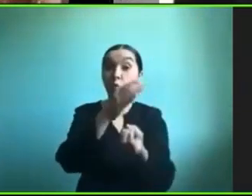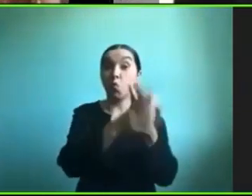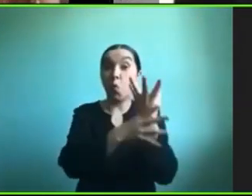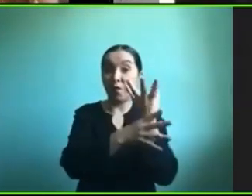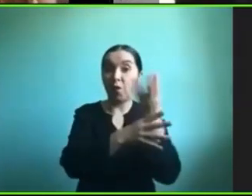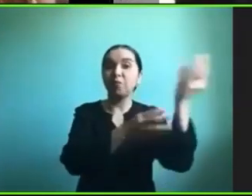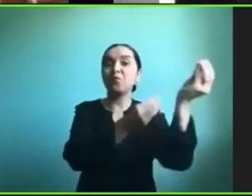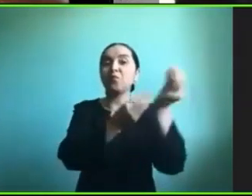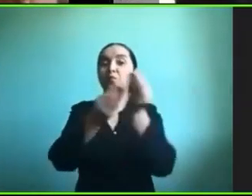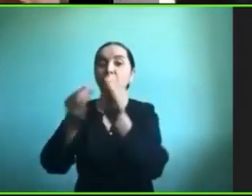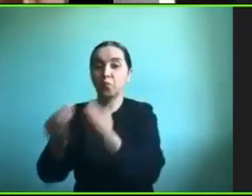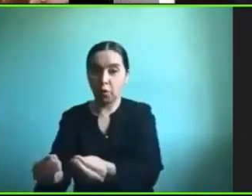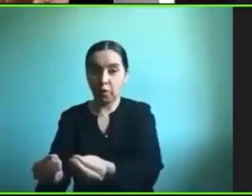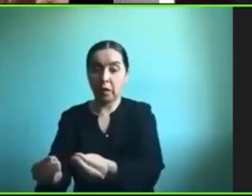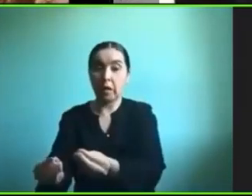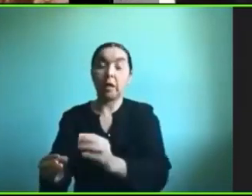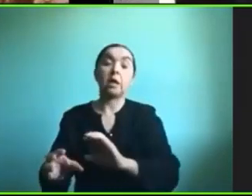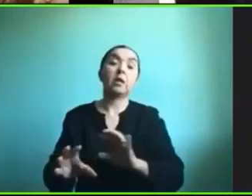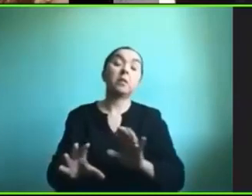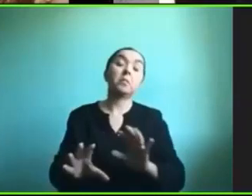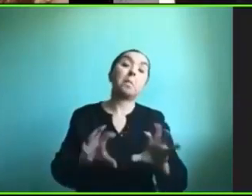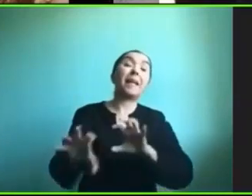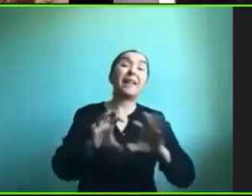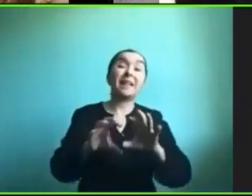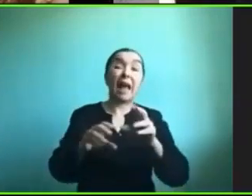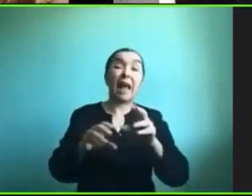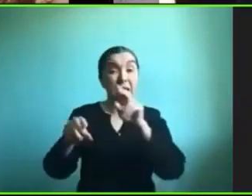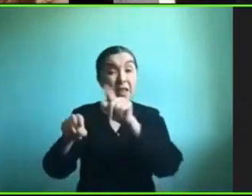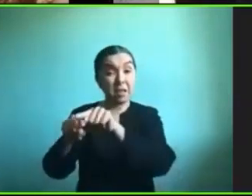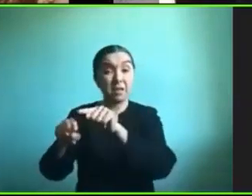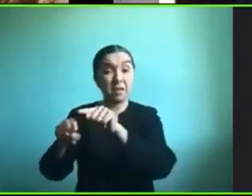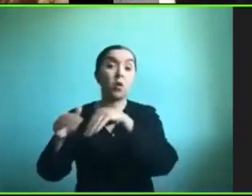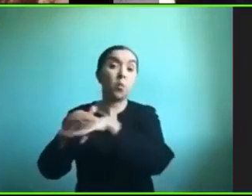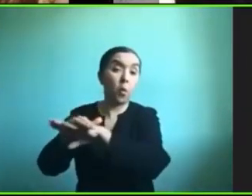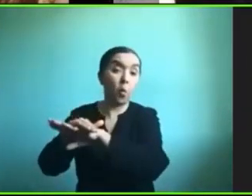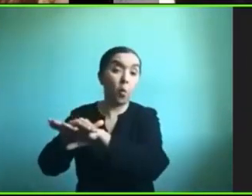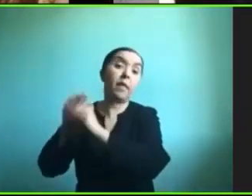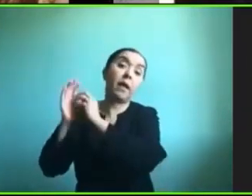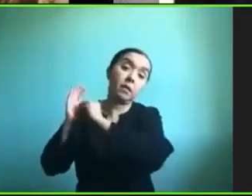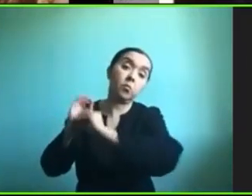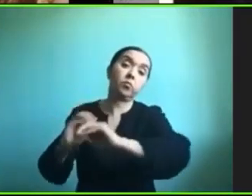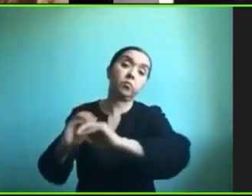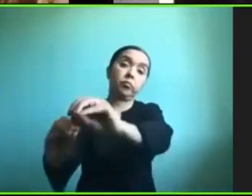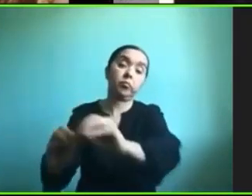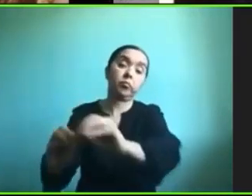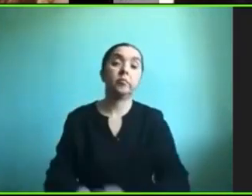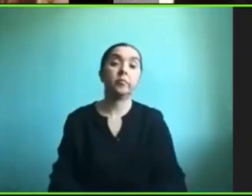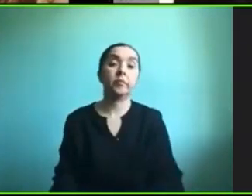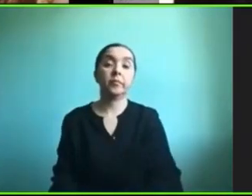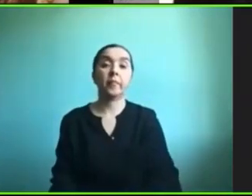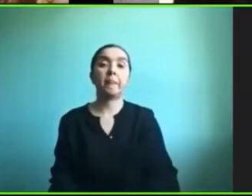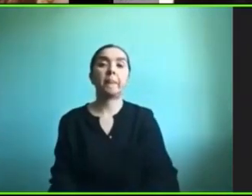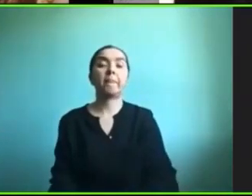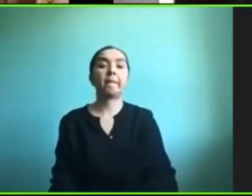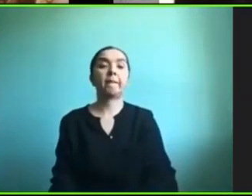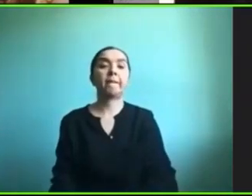que no habría problema problema con eso había preguntado también sobre el